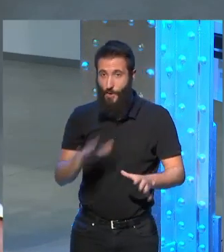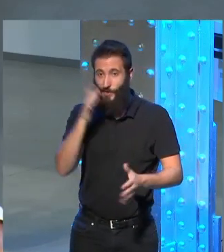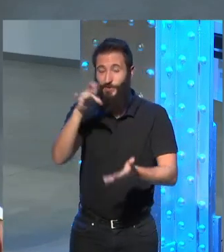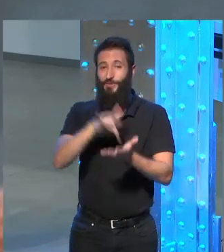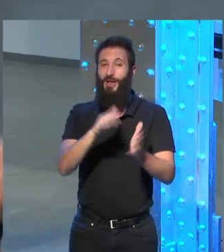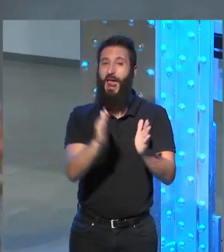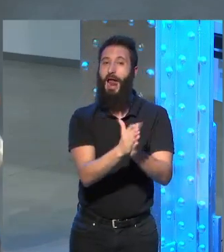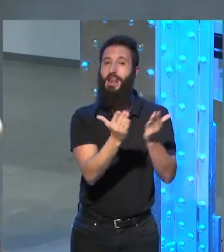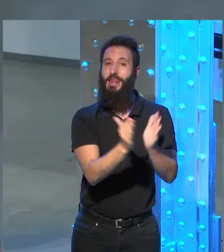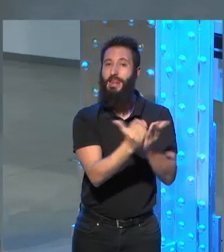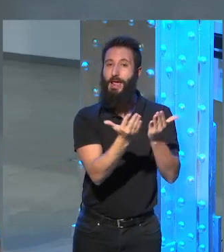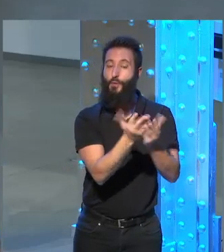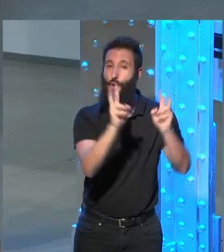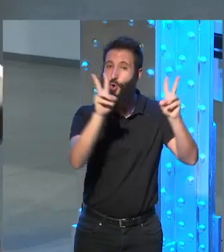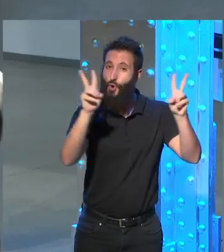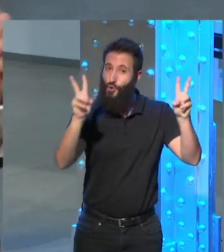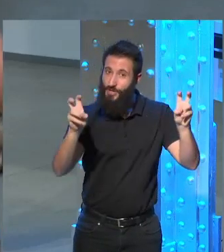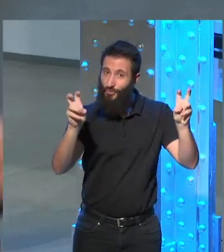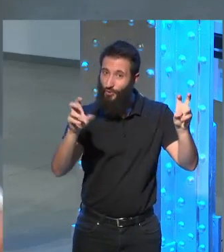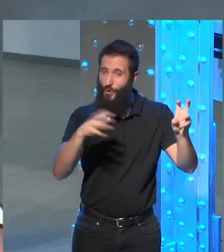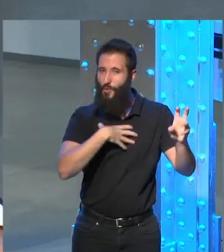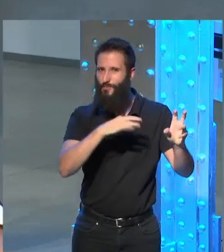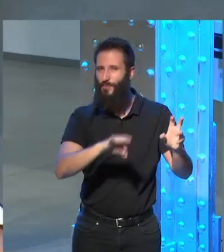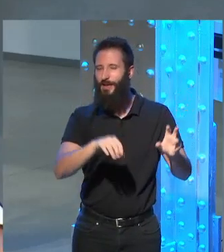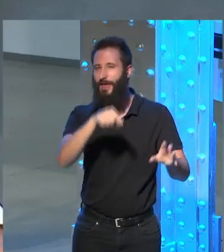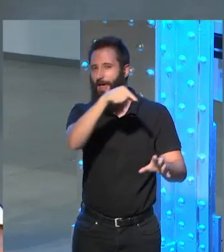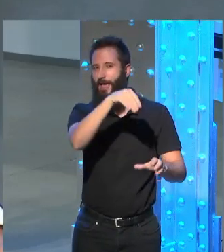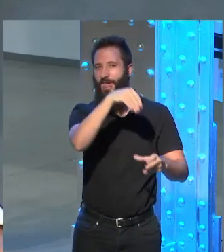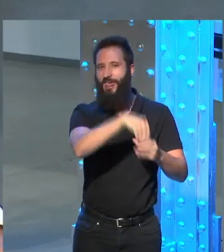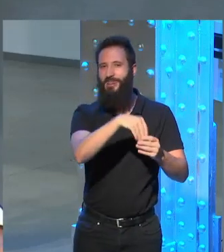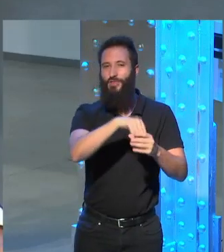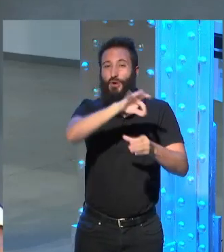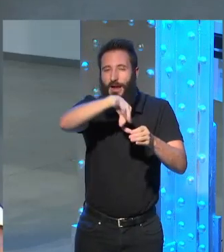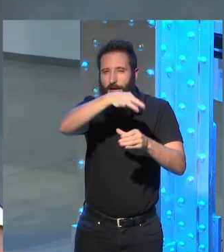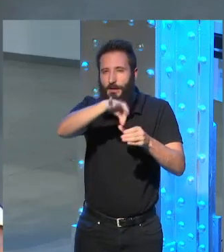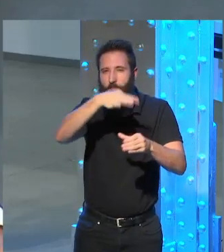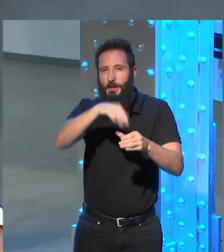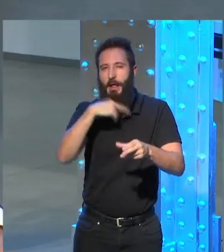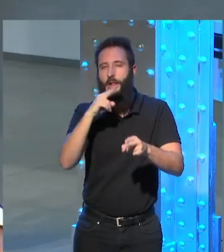título del libro se me ocurrió allí en ese cafetín